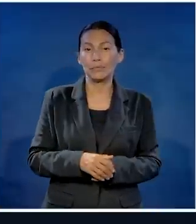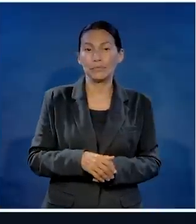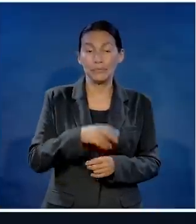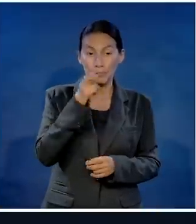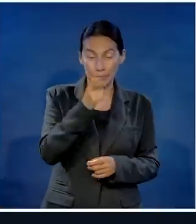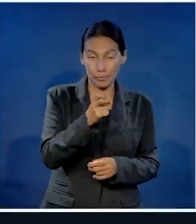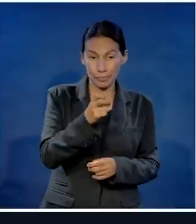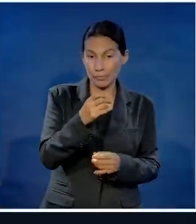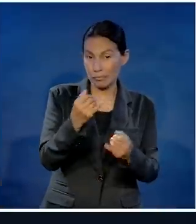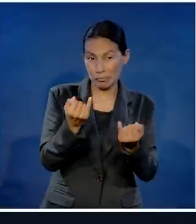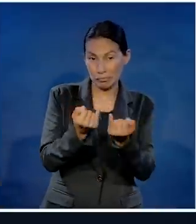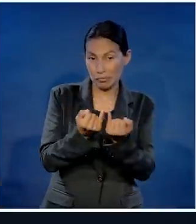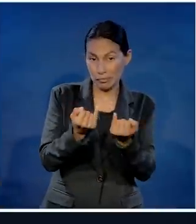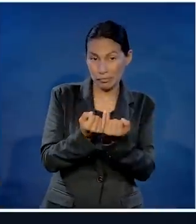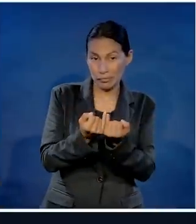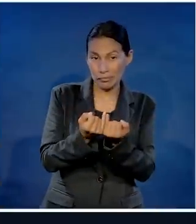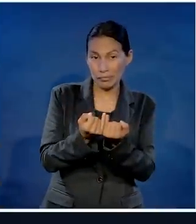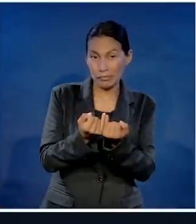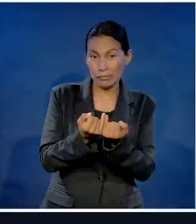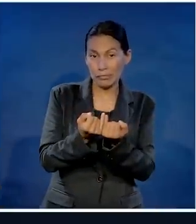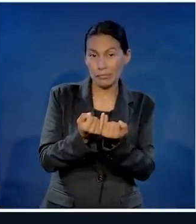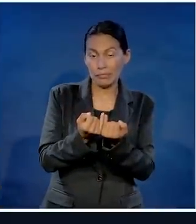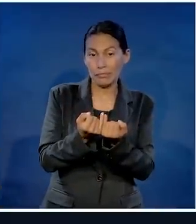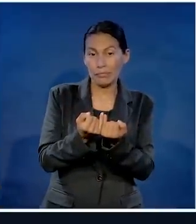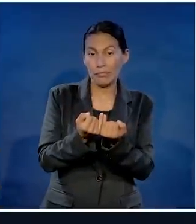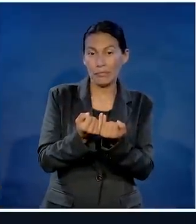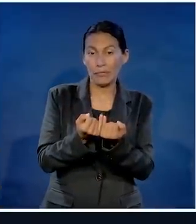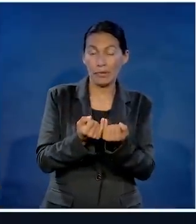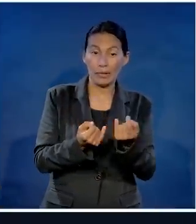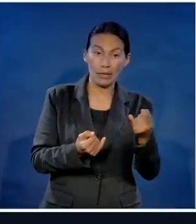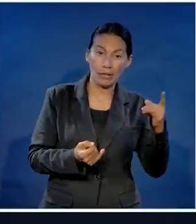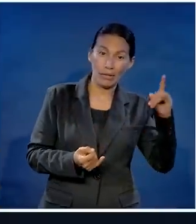y esta es la paradoja de este asunto eterno